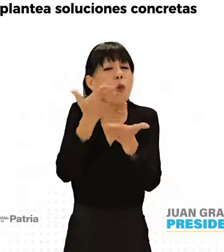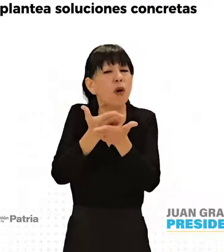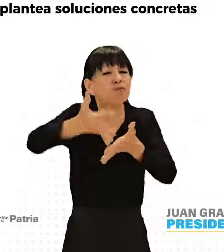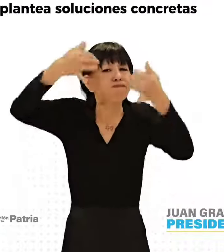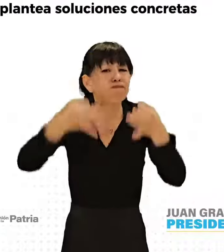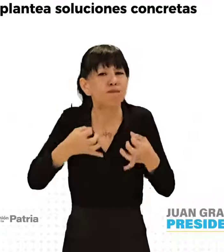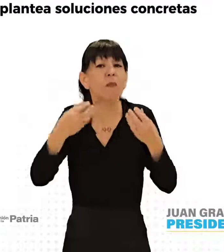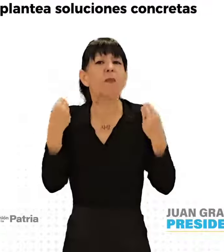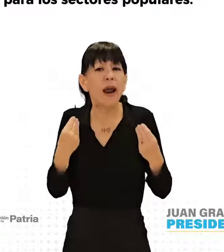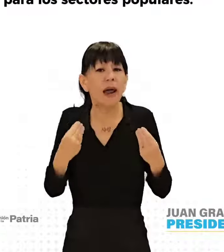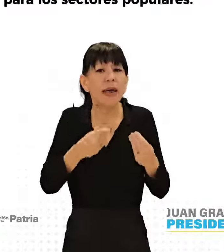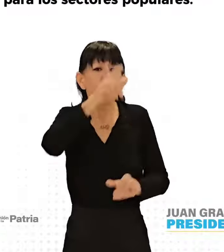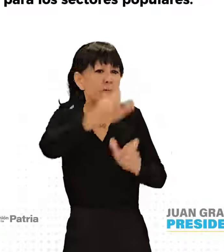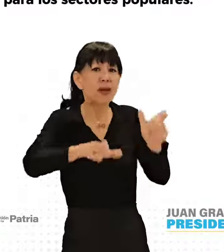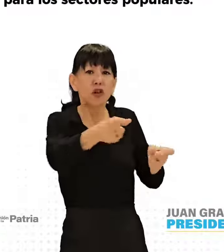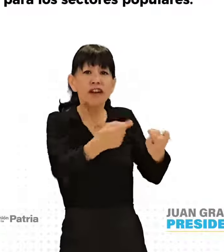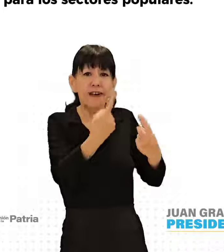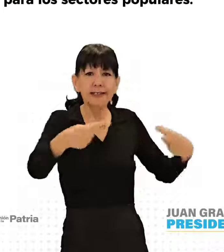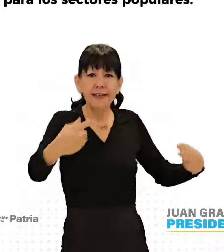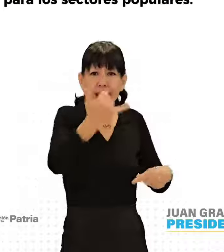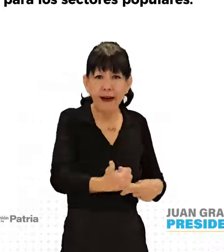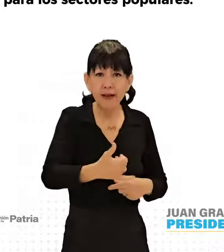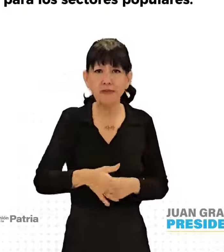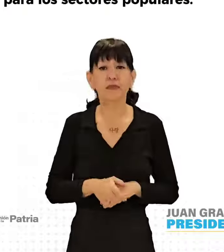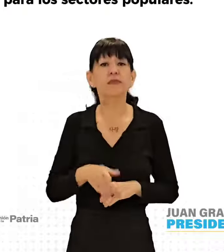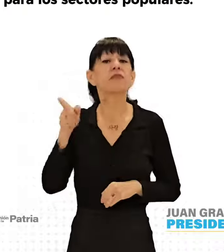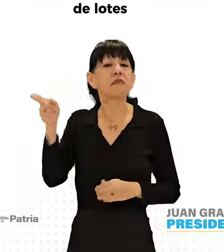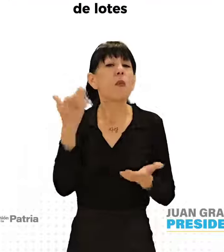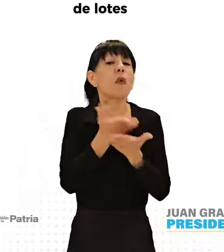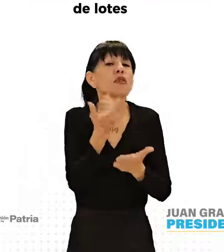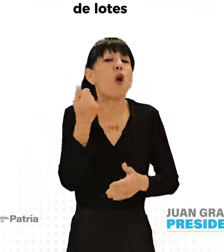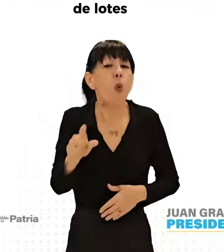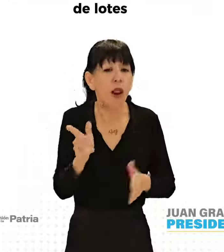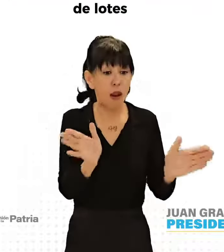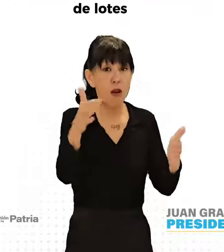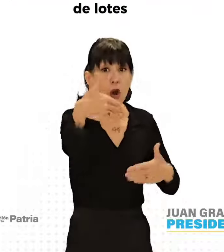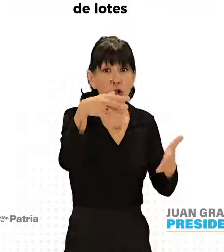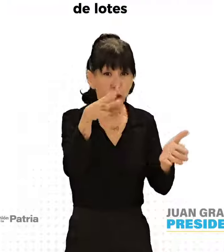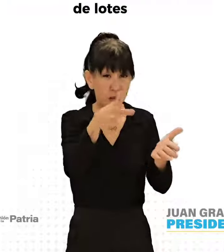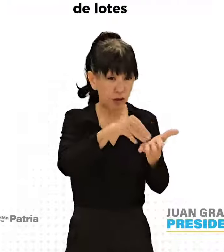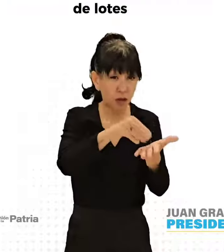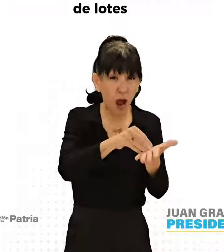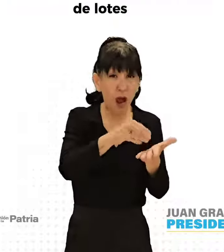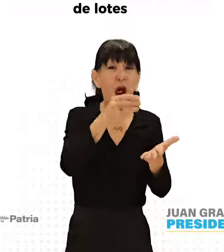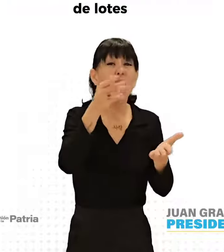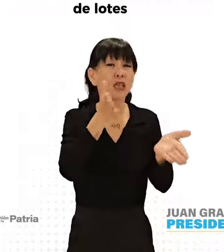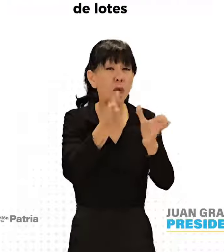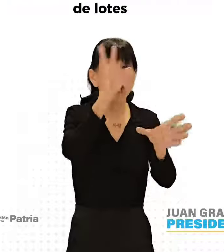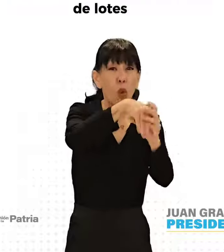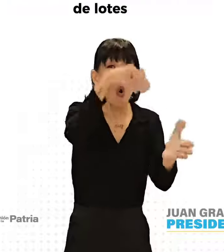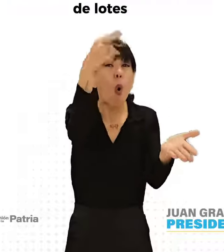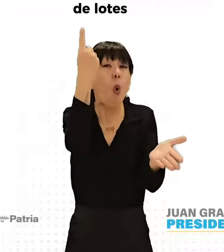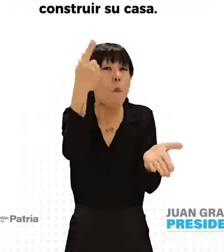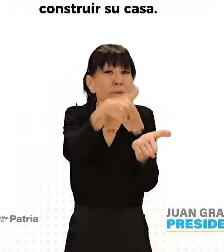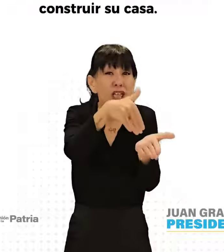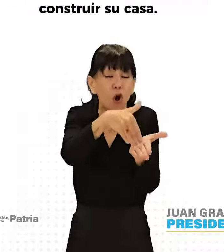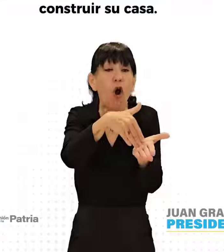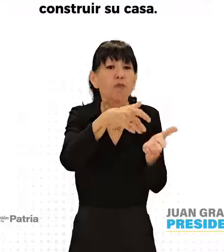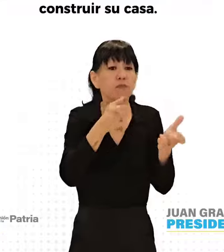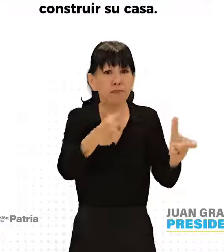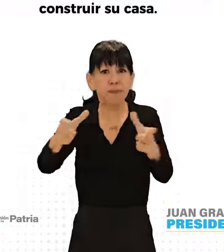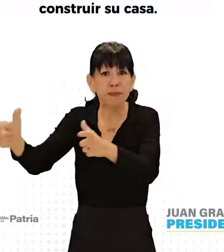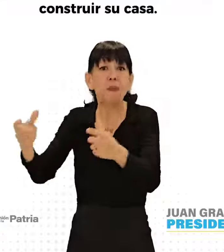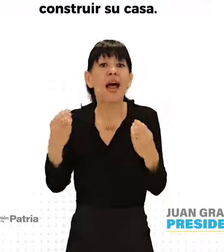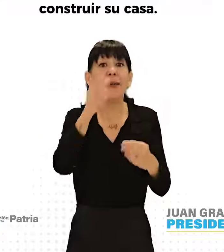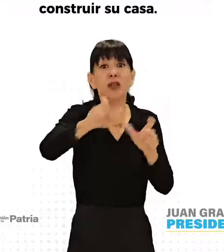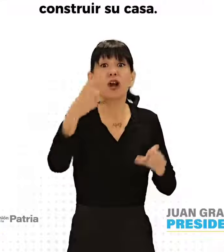que plantea soluciones concretas para los sectores populares. Propone la creación de un millón de lotes para